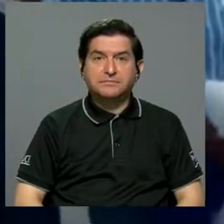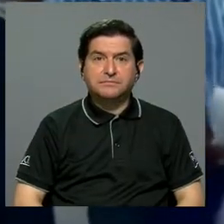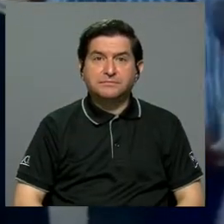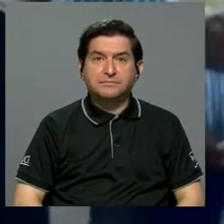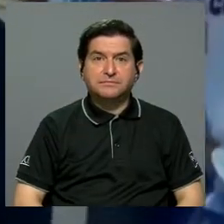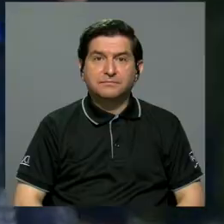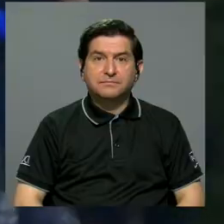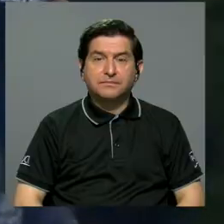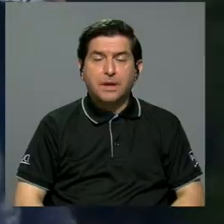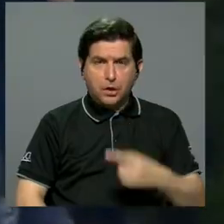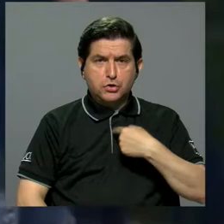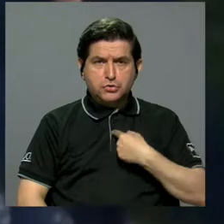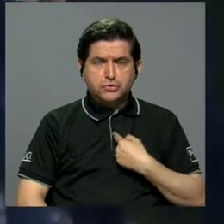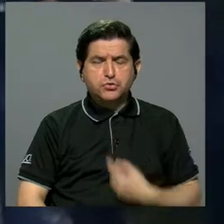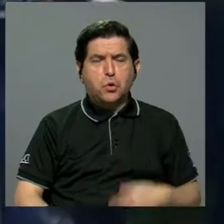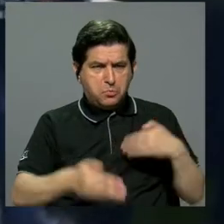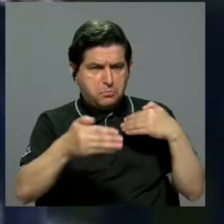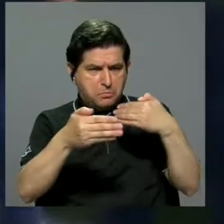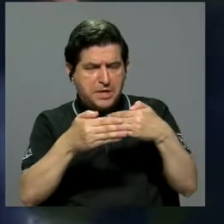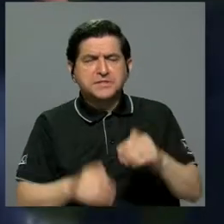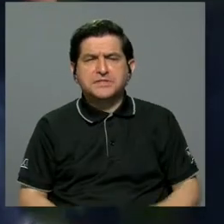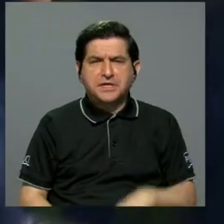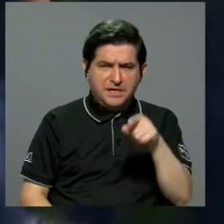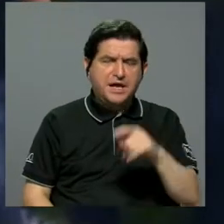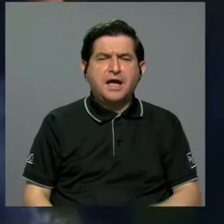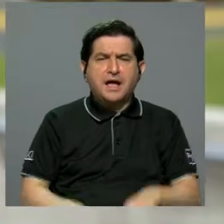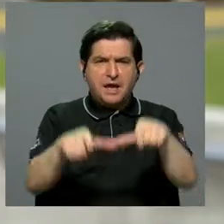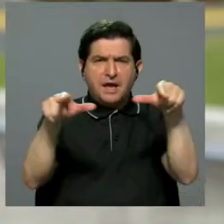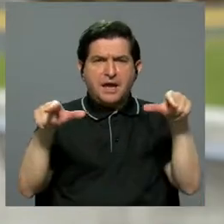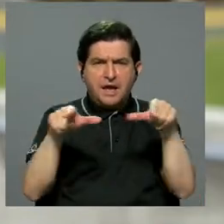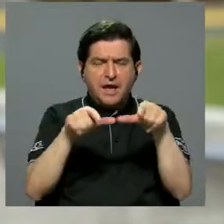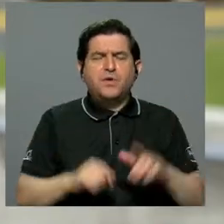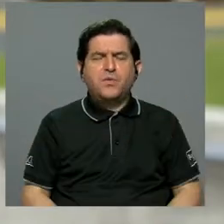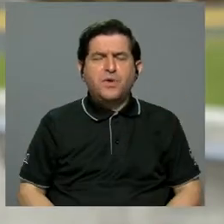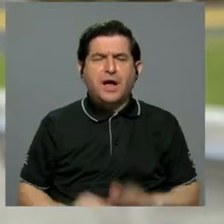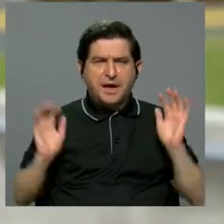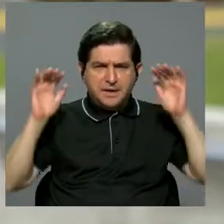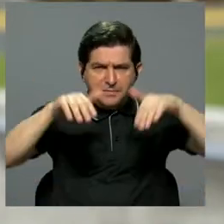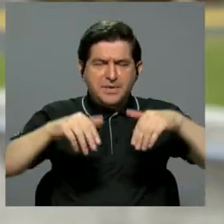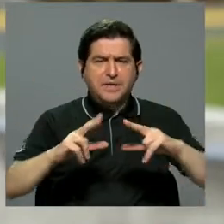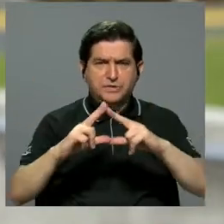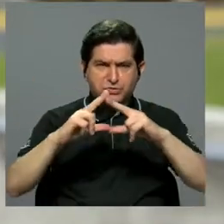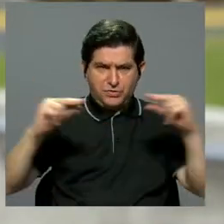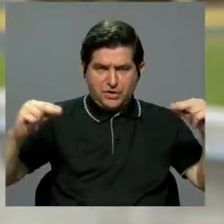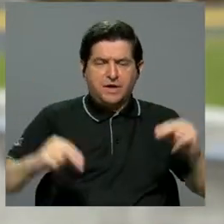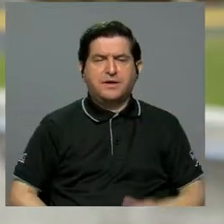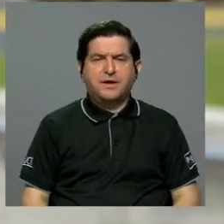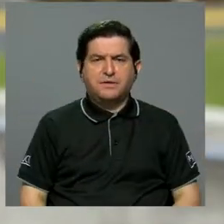yo me aproximé al puesto migratorio de Nicaragua,